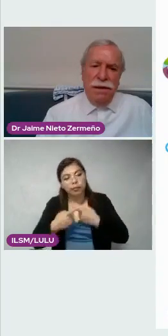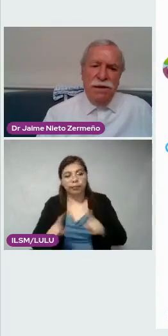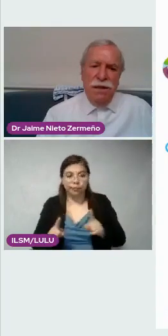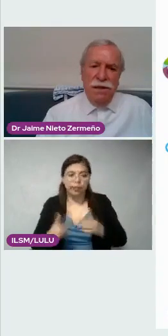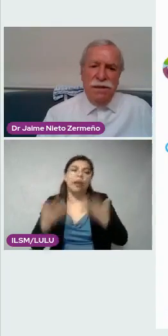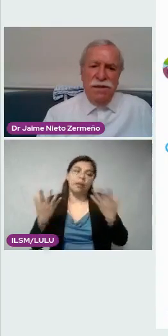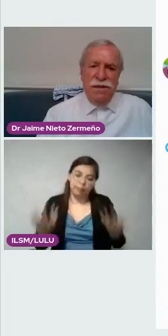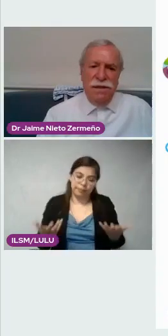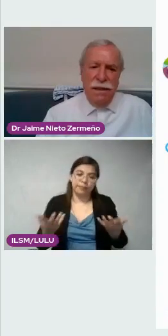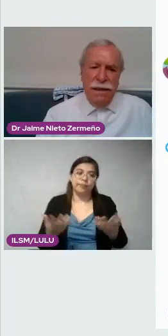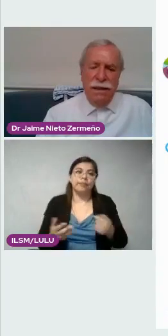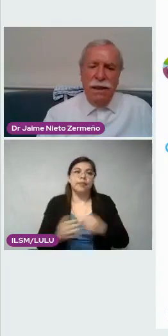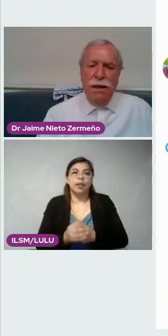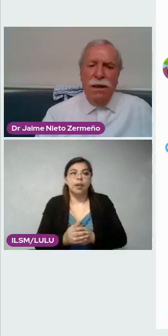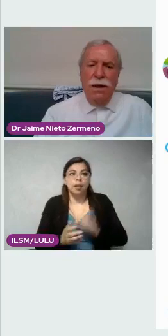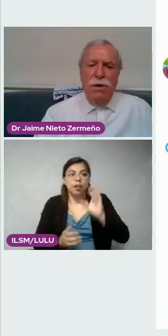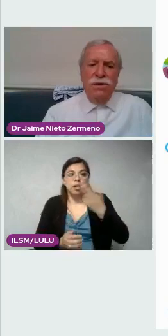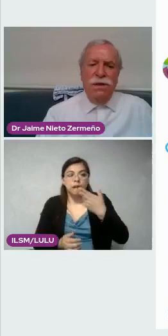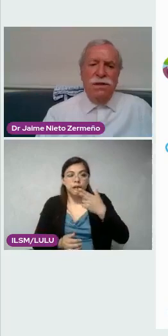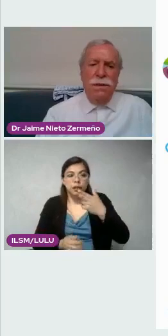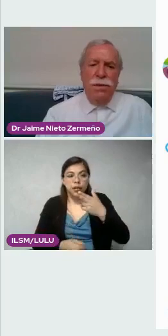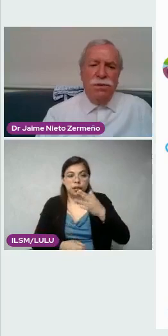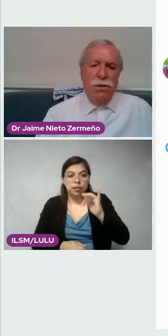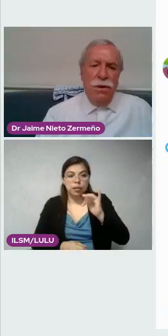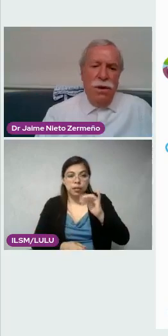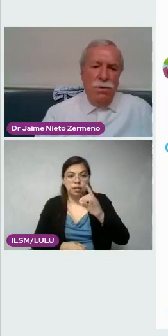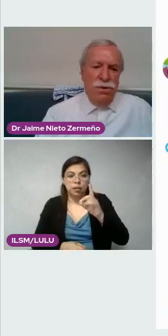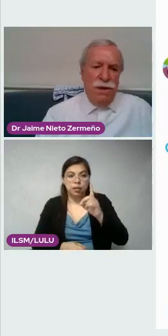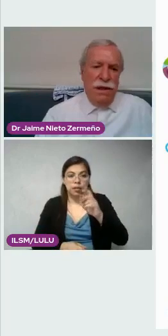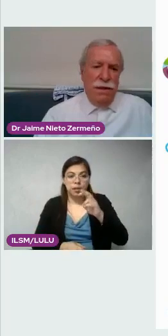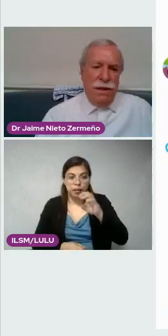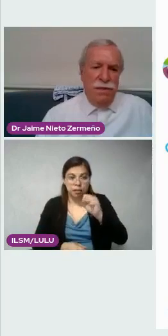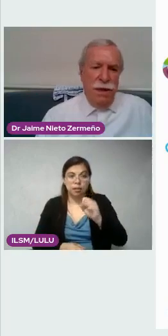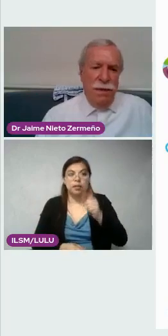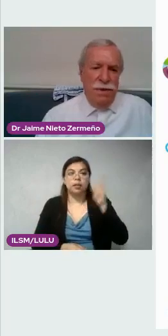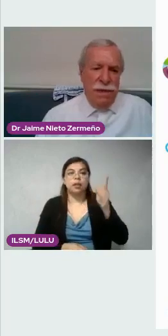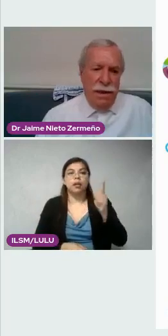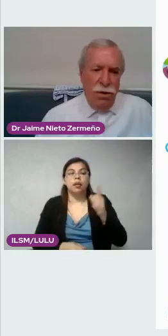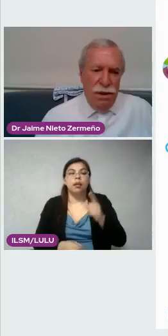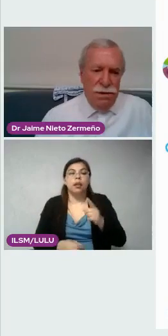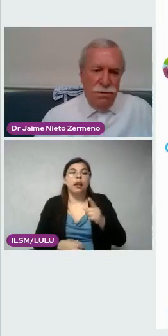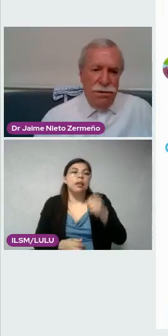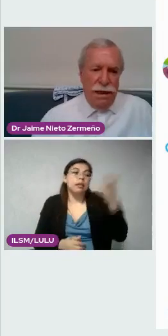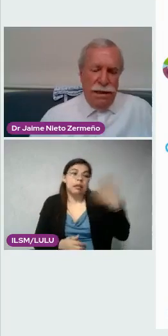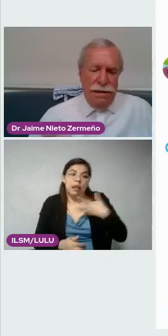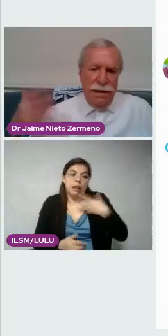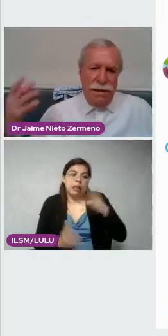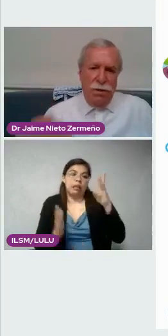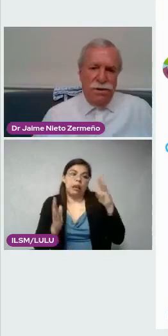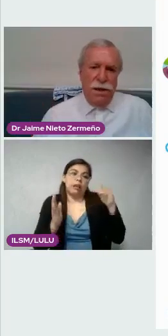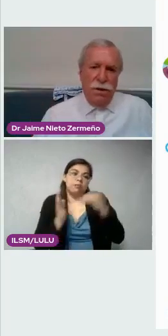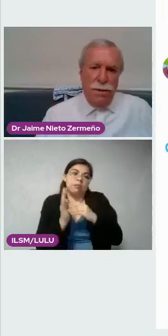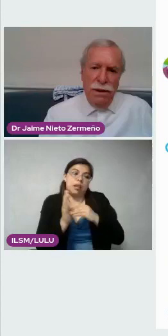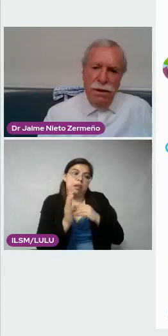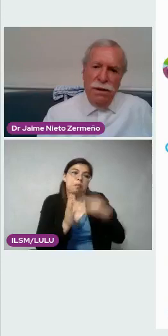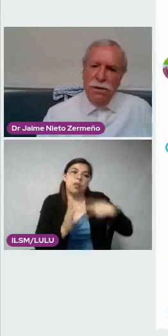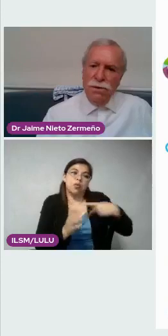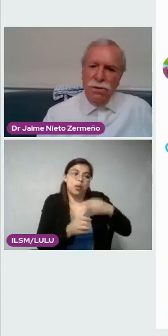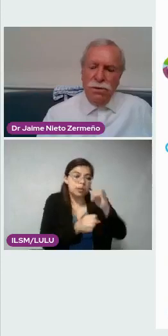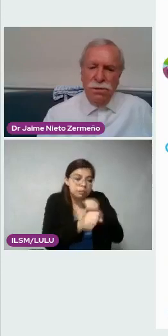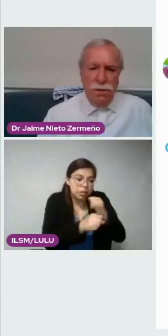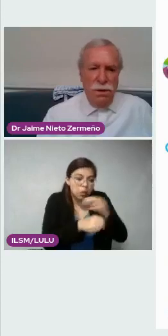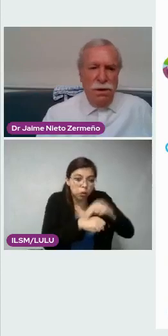el CHOP de Cincinnati o el CHOP de Boston, pues tienen 3.000 investigadores. Entonces la cantidad de artículos es enorme.